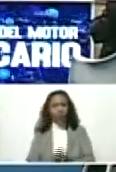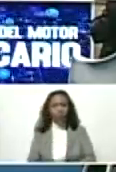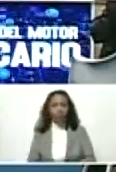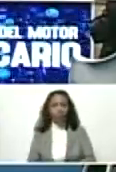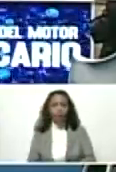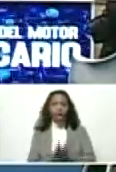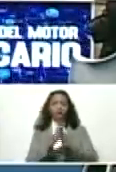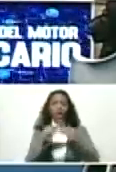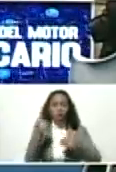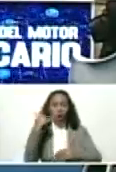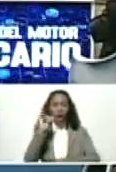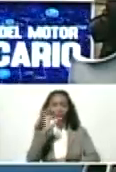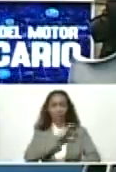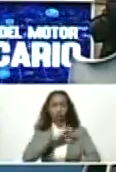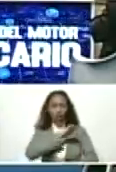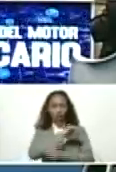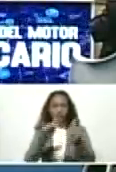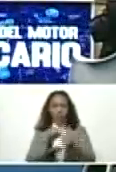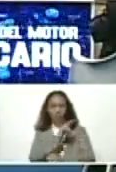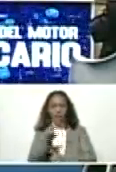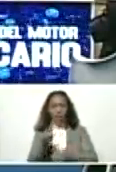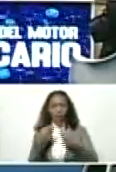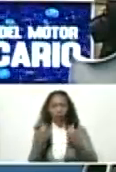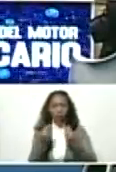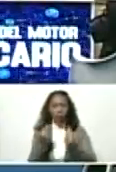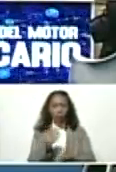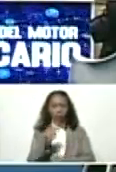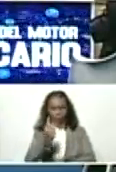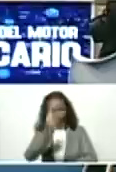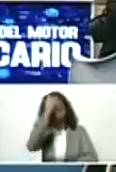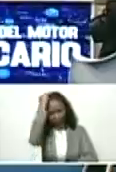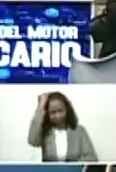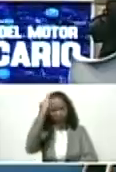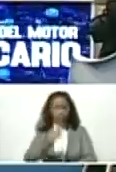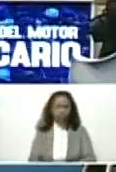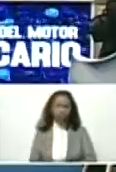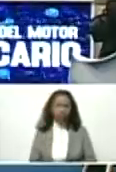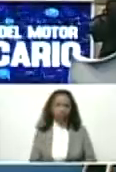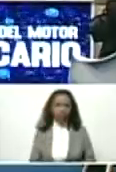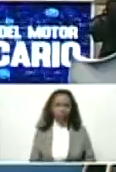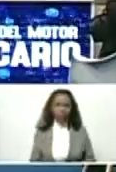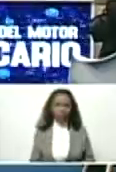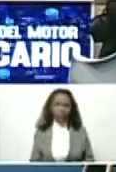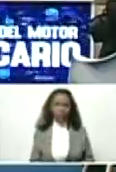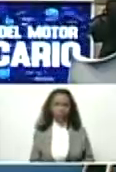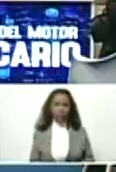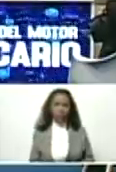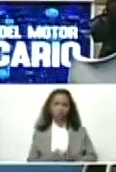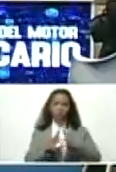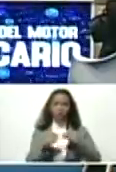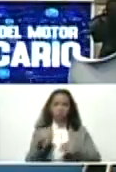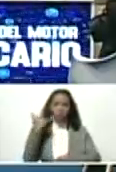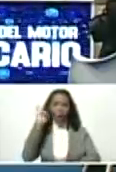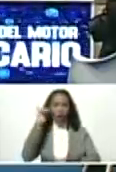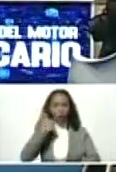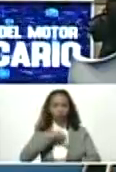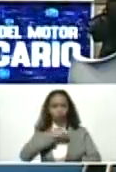Todo lo tenemos, señor vicepresidente de Economía. Tarek Aysami. Todo lo tenemos.